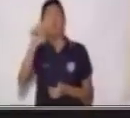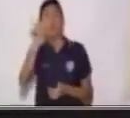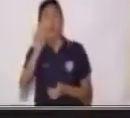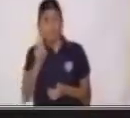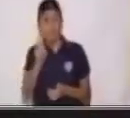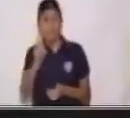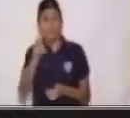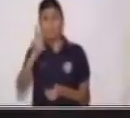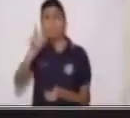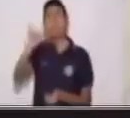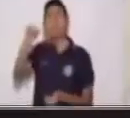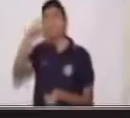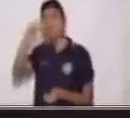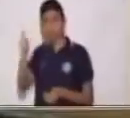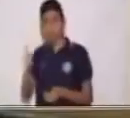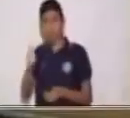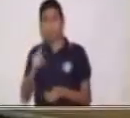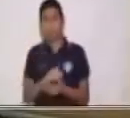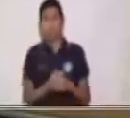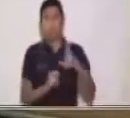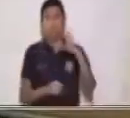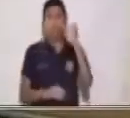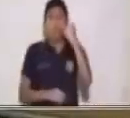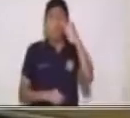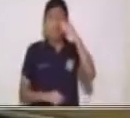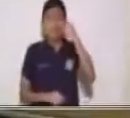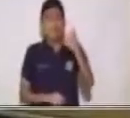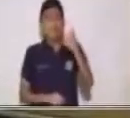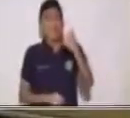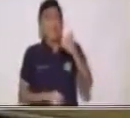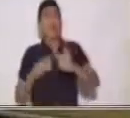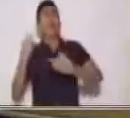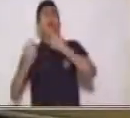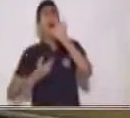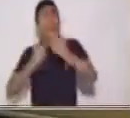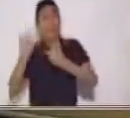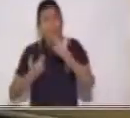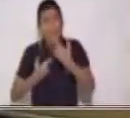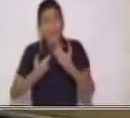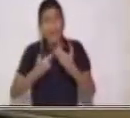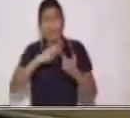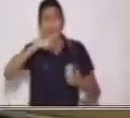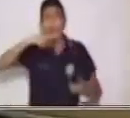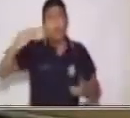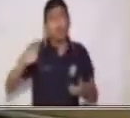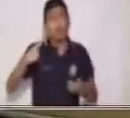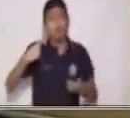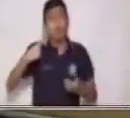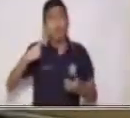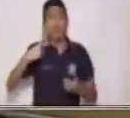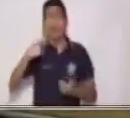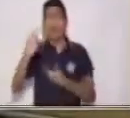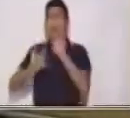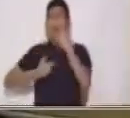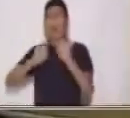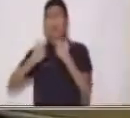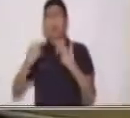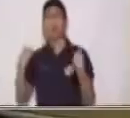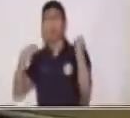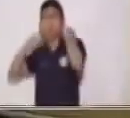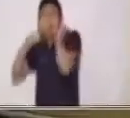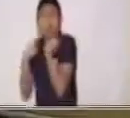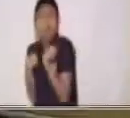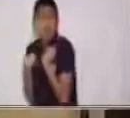Rita se ríe porque salió a Rusia. Lleva en su mochila un tarro,